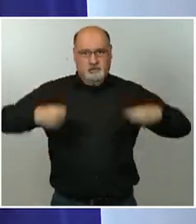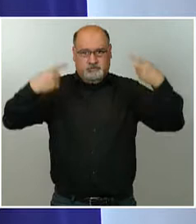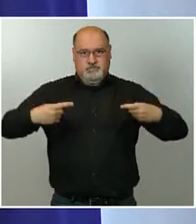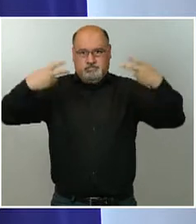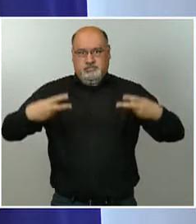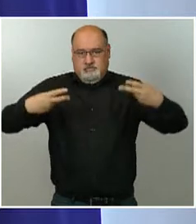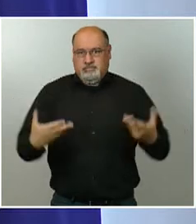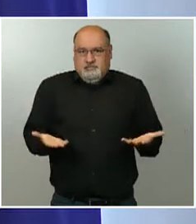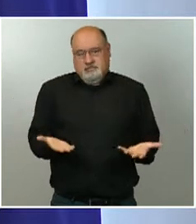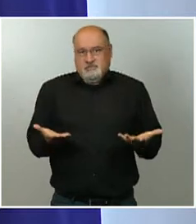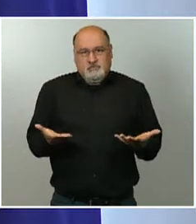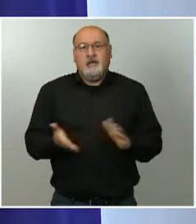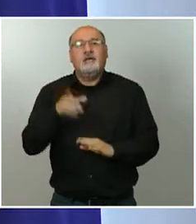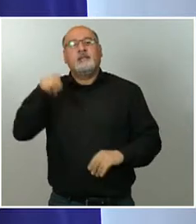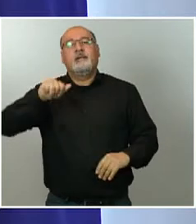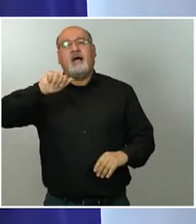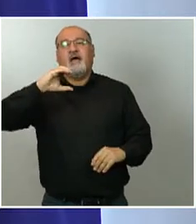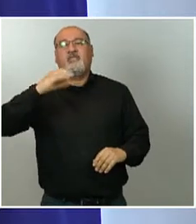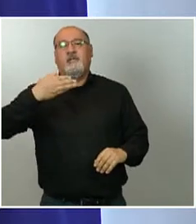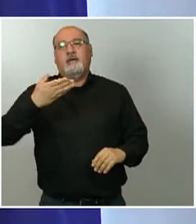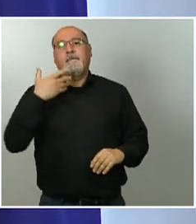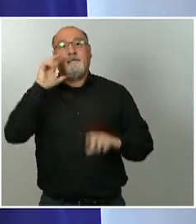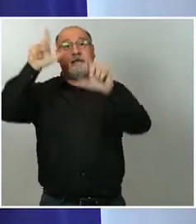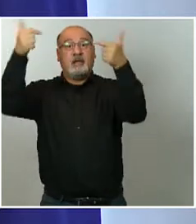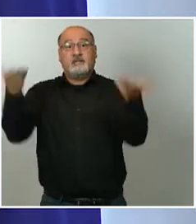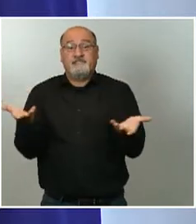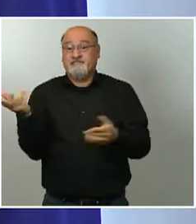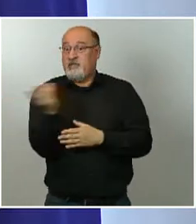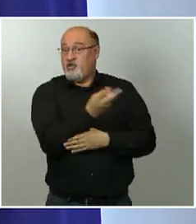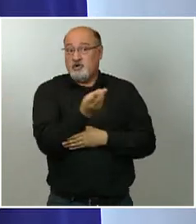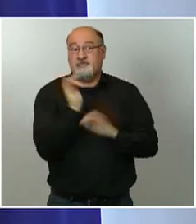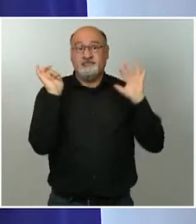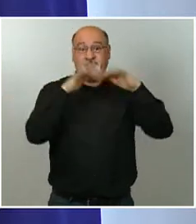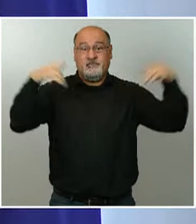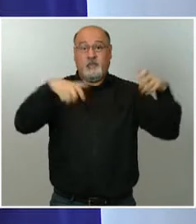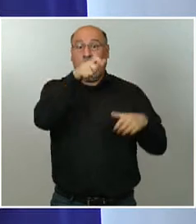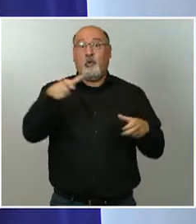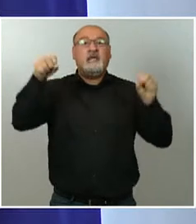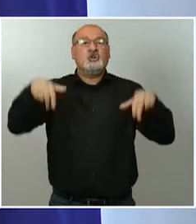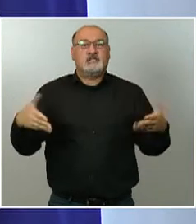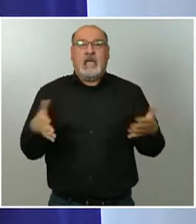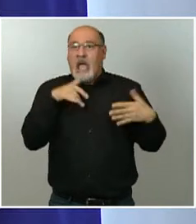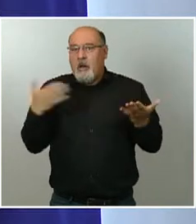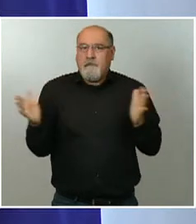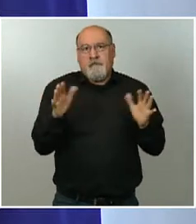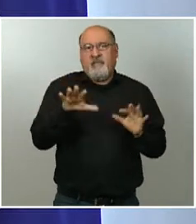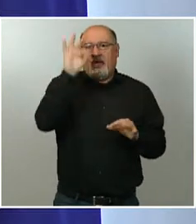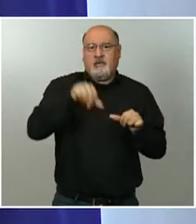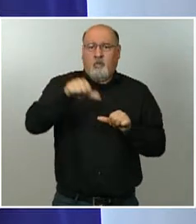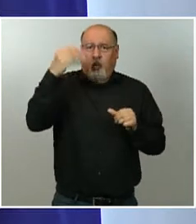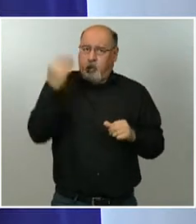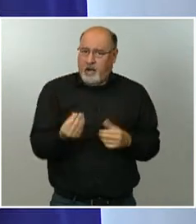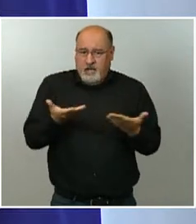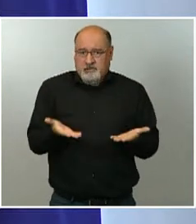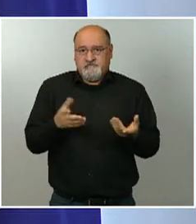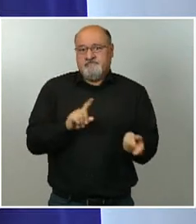y la ACB de baloncesto, están sin público. Y hemos decidido que era una buena decisión que en